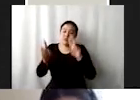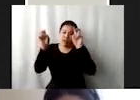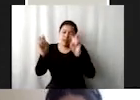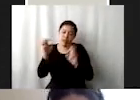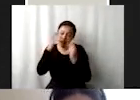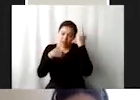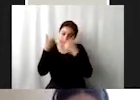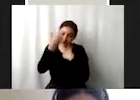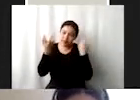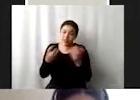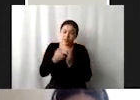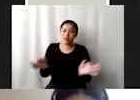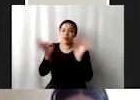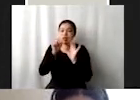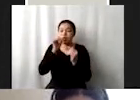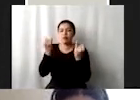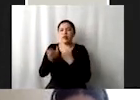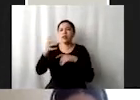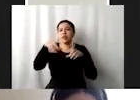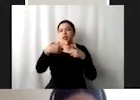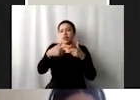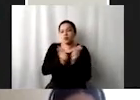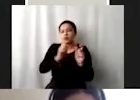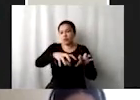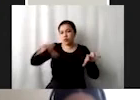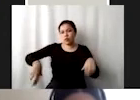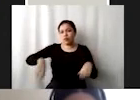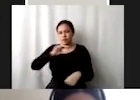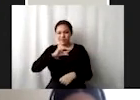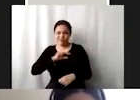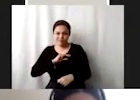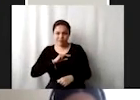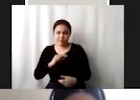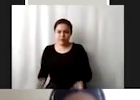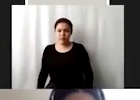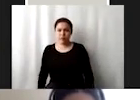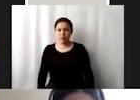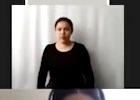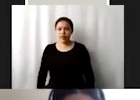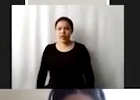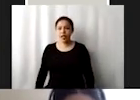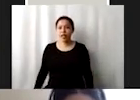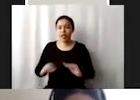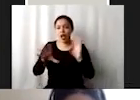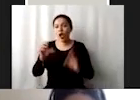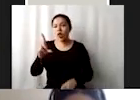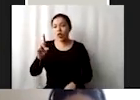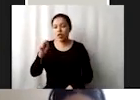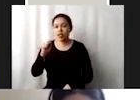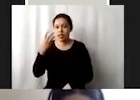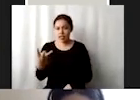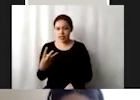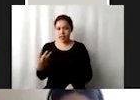evidentemente el rol del sector privado. Bueno, el ODS 3 también con